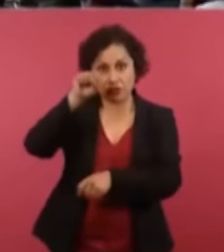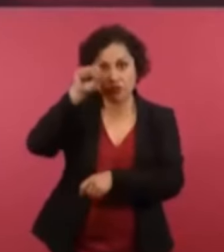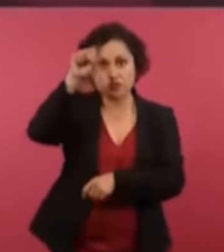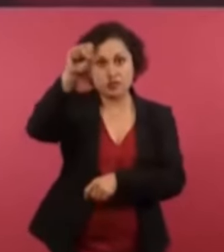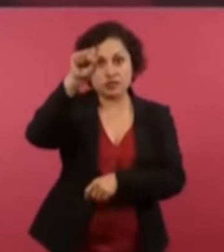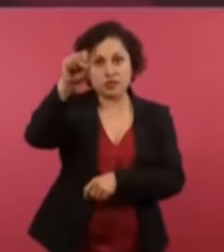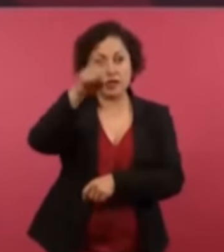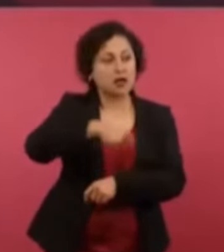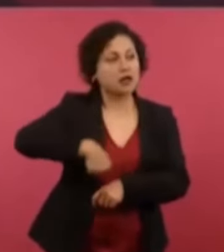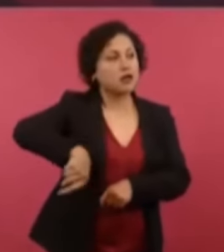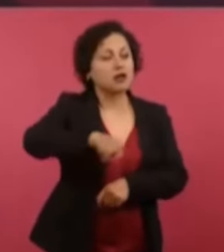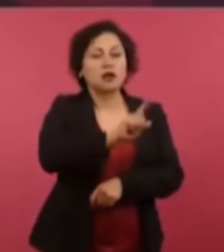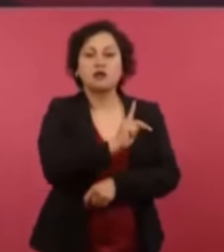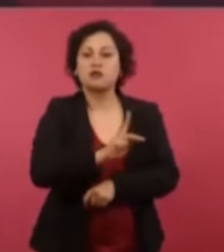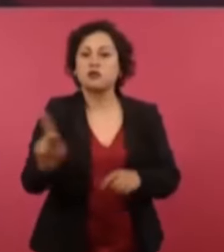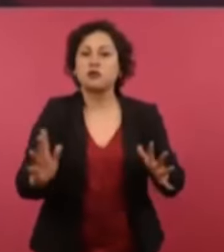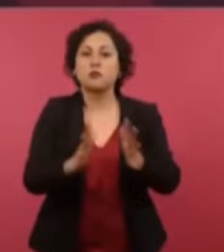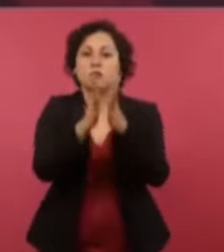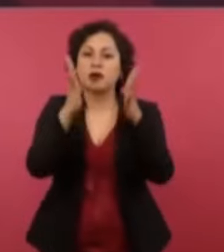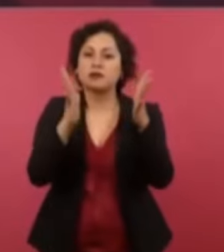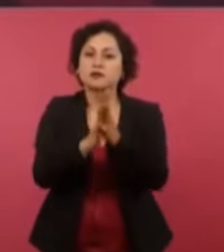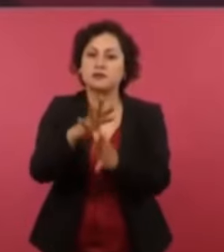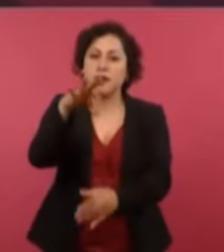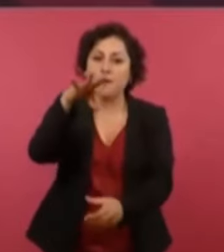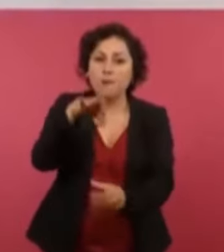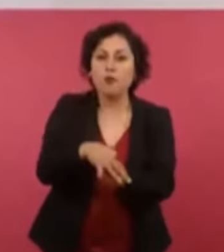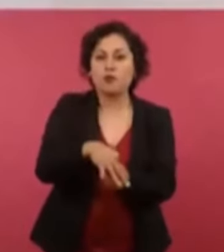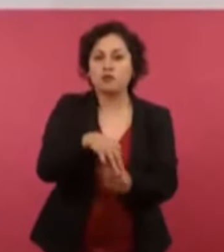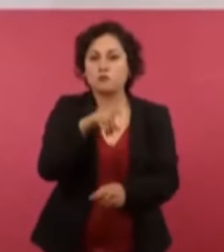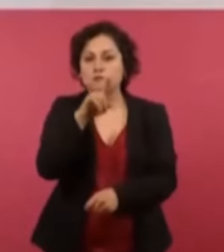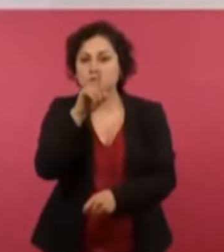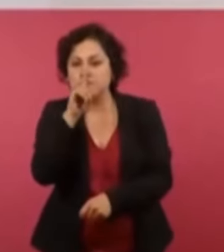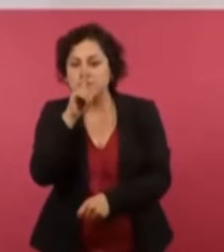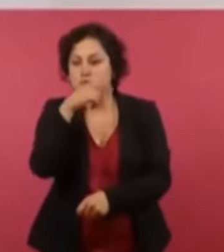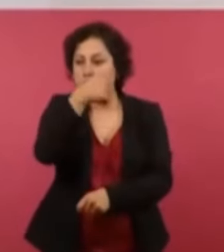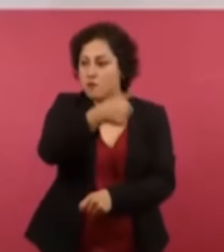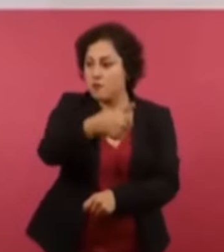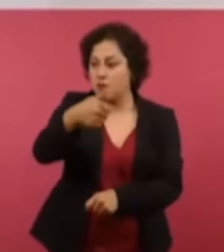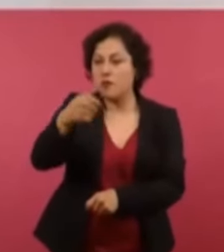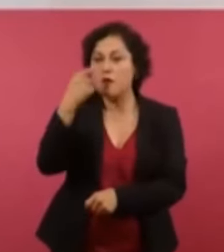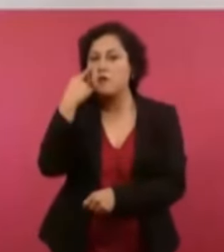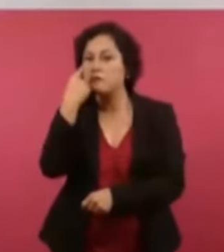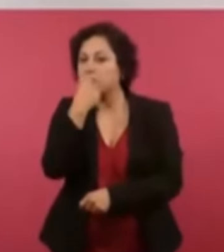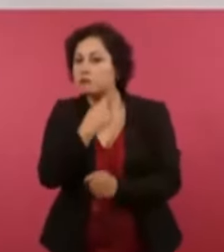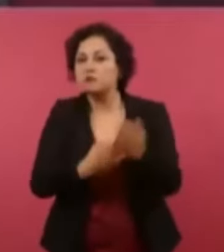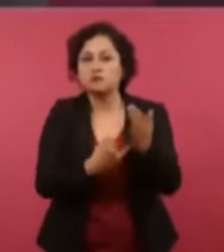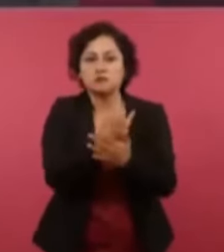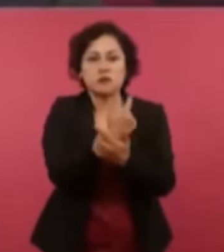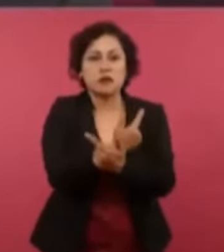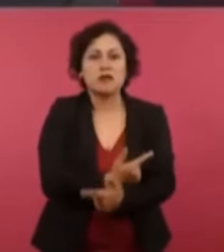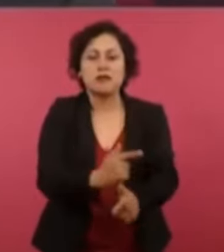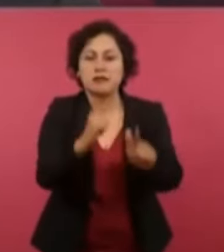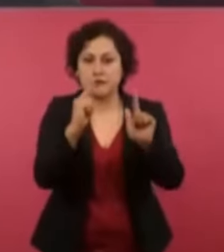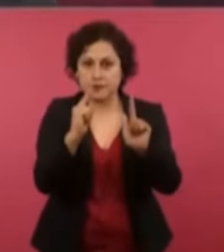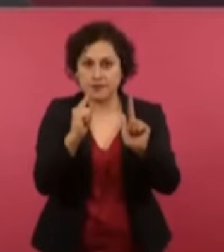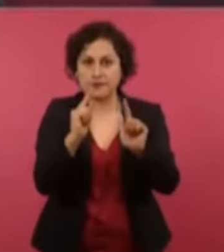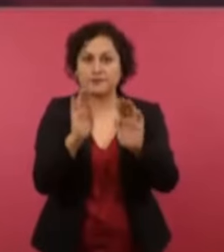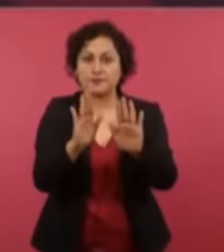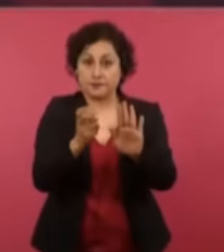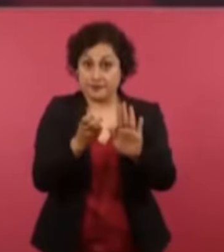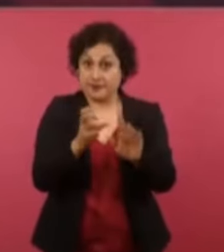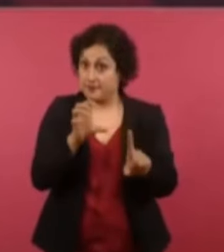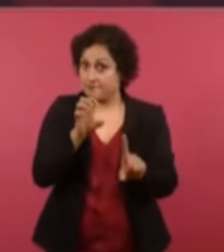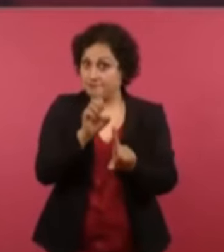secreto, pero hay algo también muy importante que se logró el que antes los